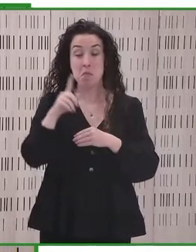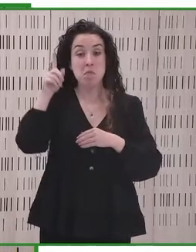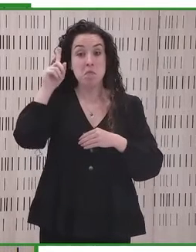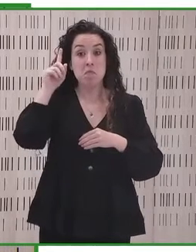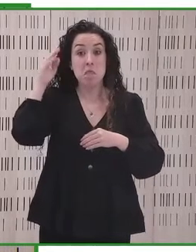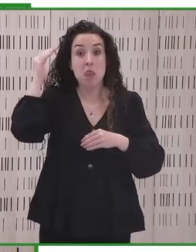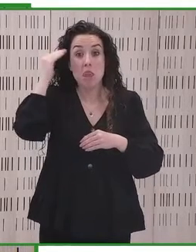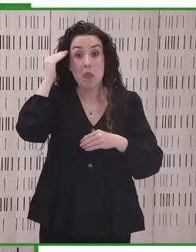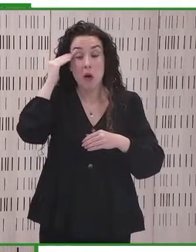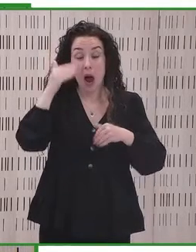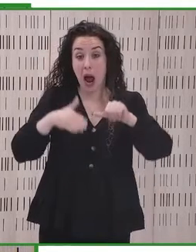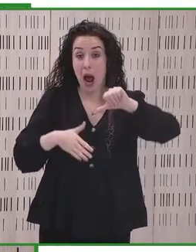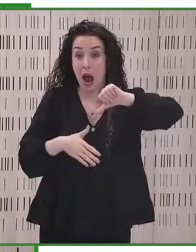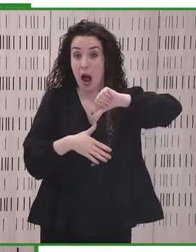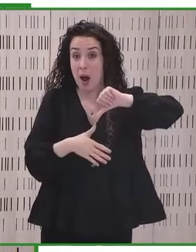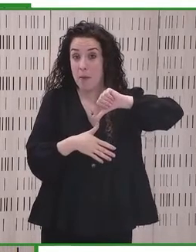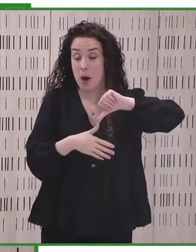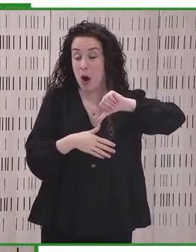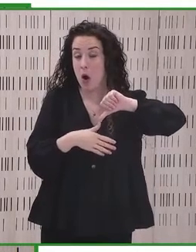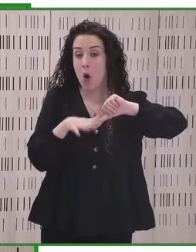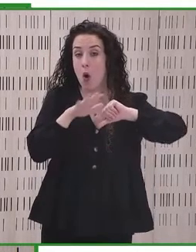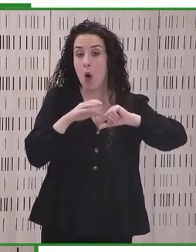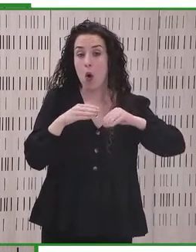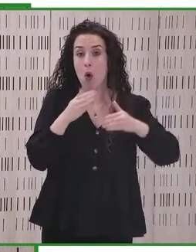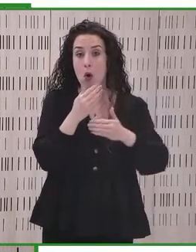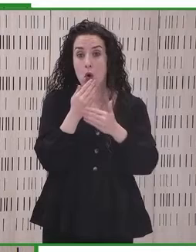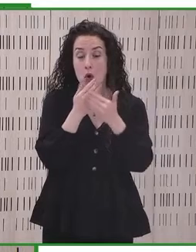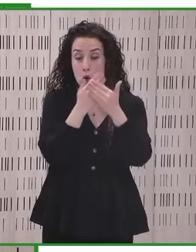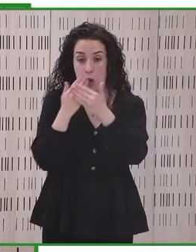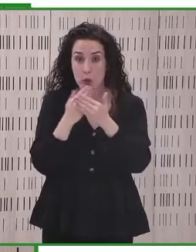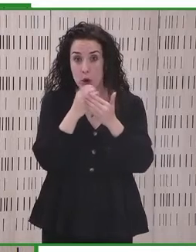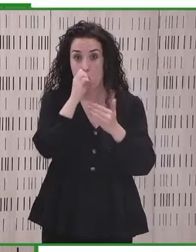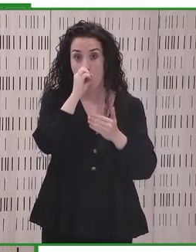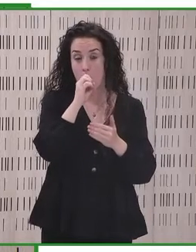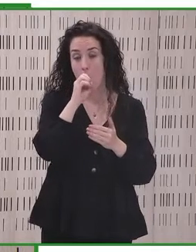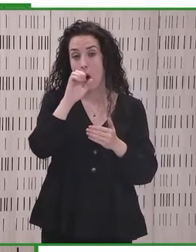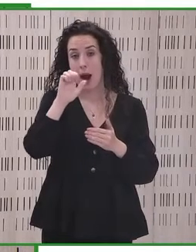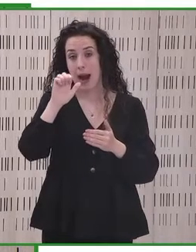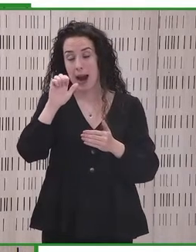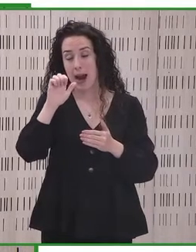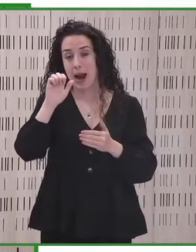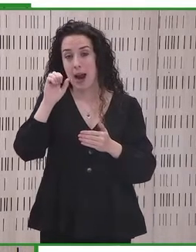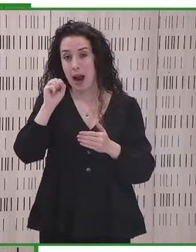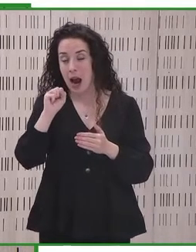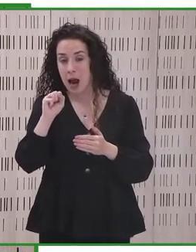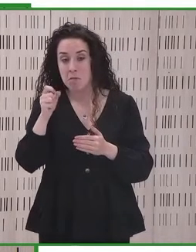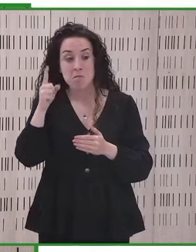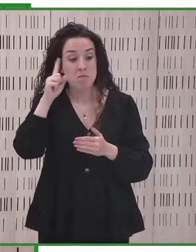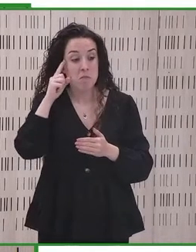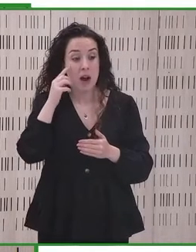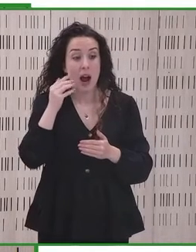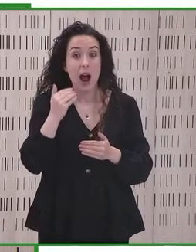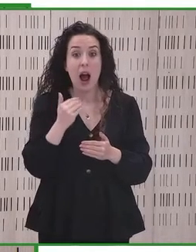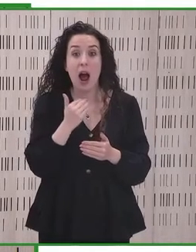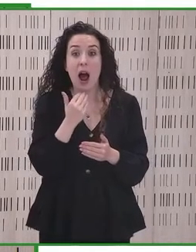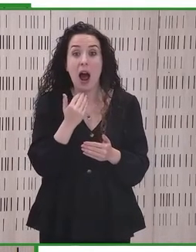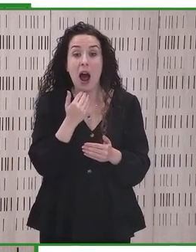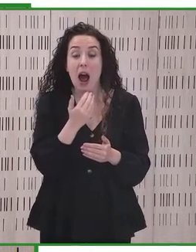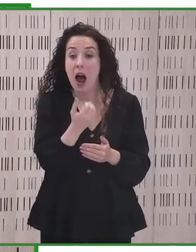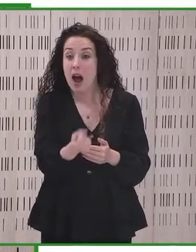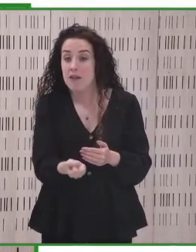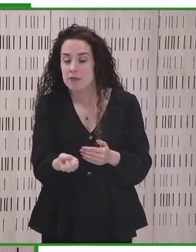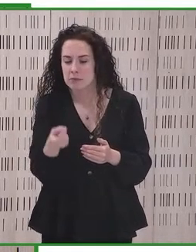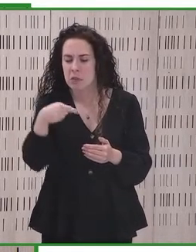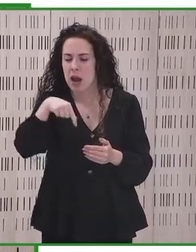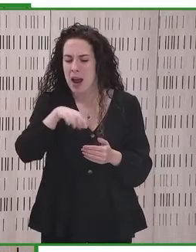Latina, en la comunidad de la OEA o si en los estados iberoamericanos existe algo parecido. En